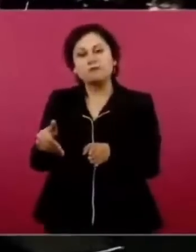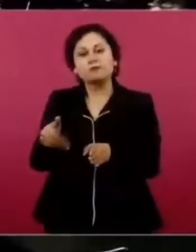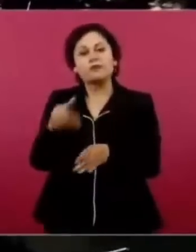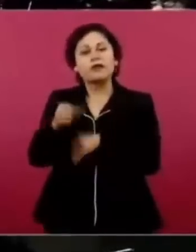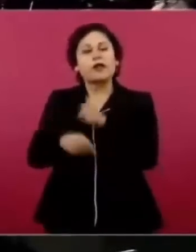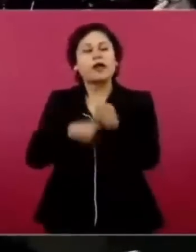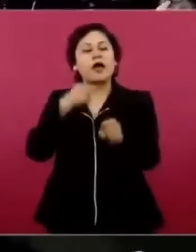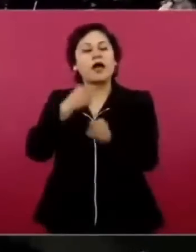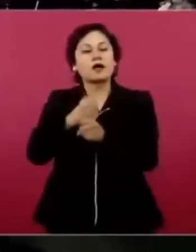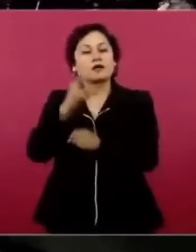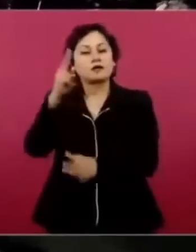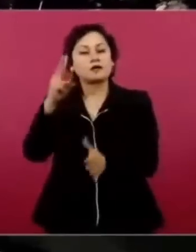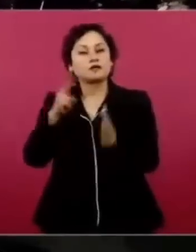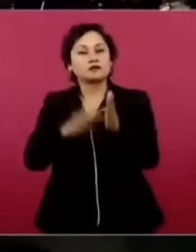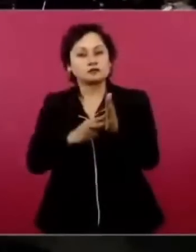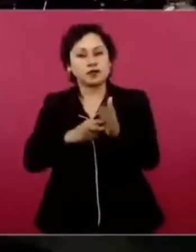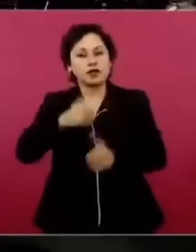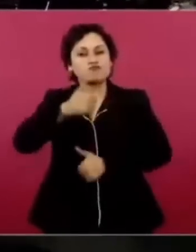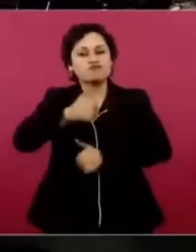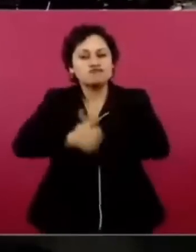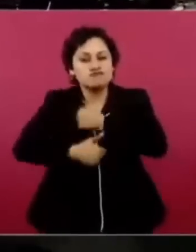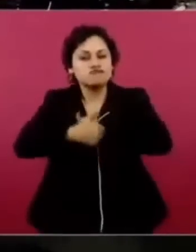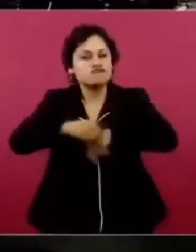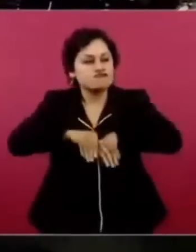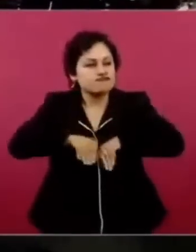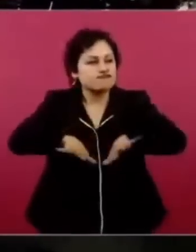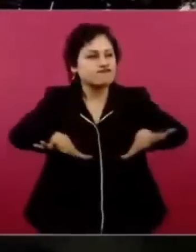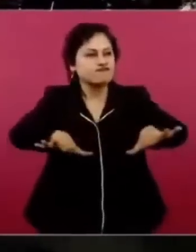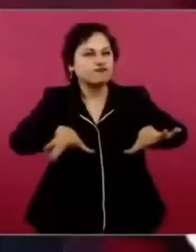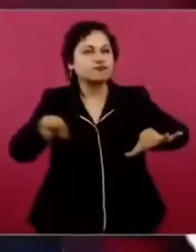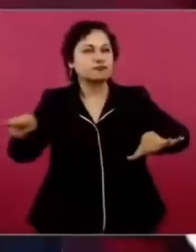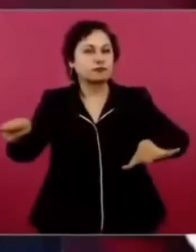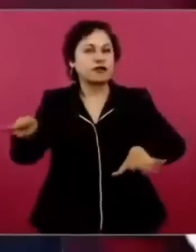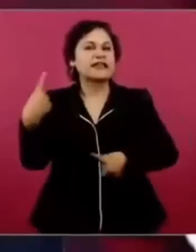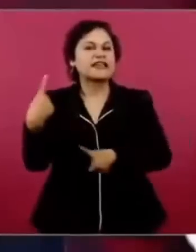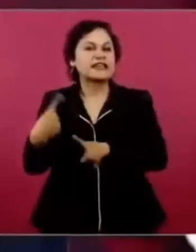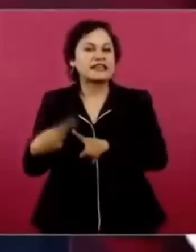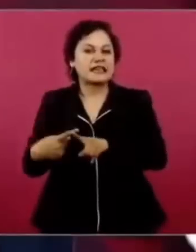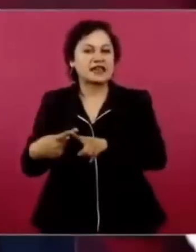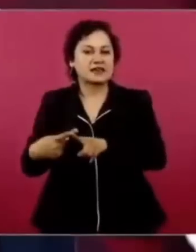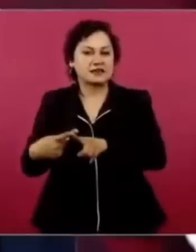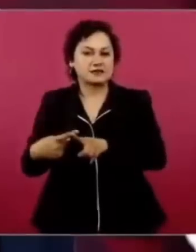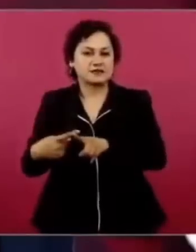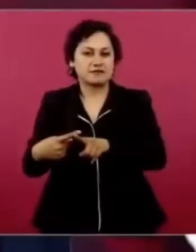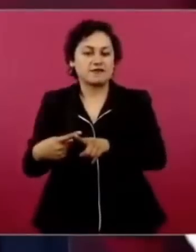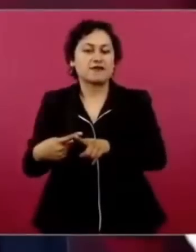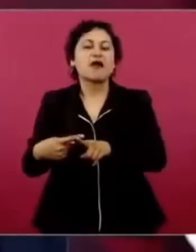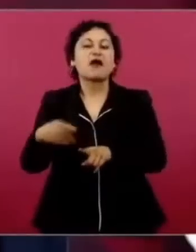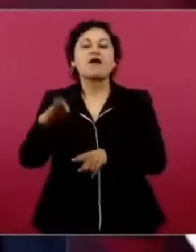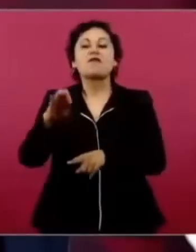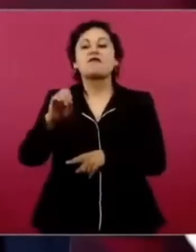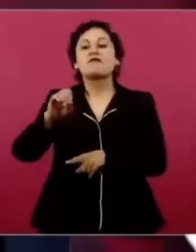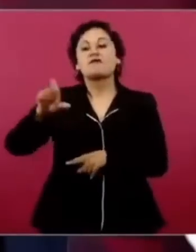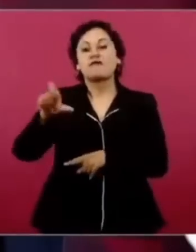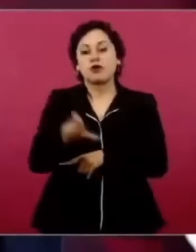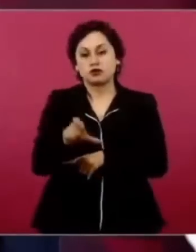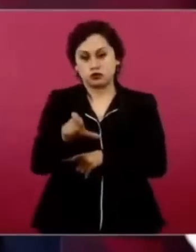y Fox agarra la bandera del